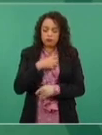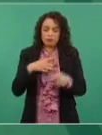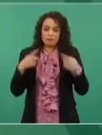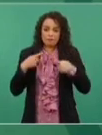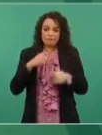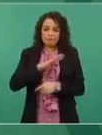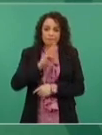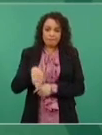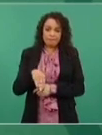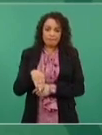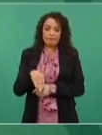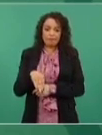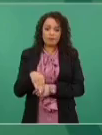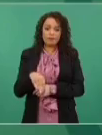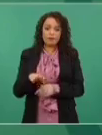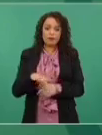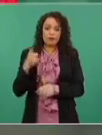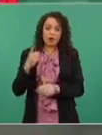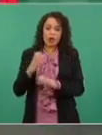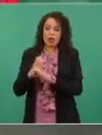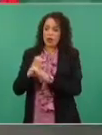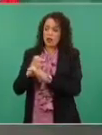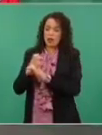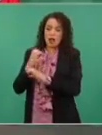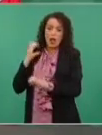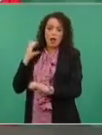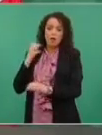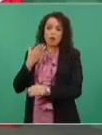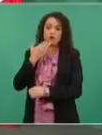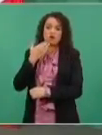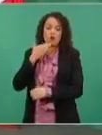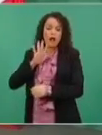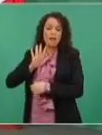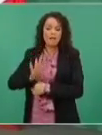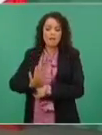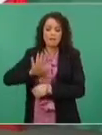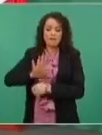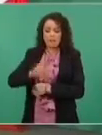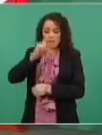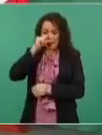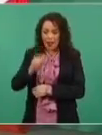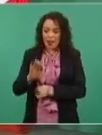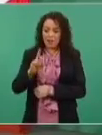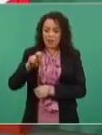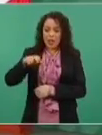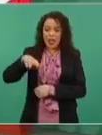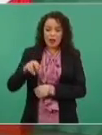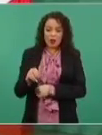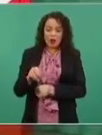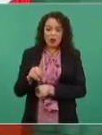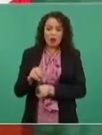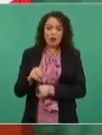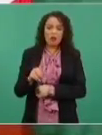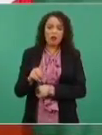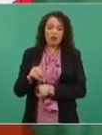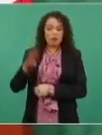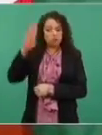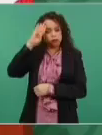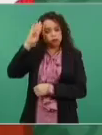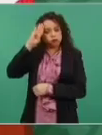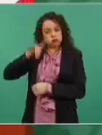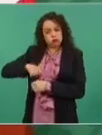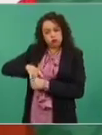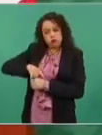un accidente de un trailer que se quedó sin frenos y arrolló